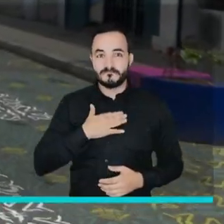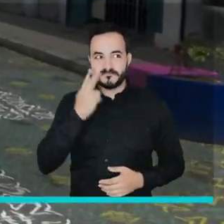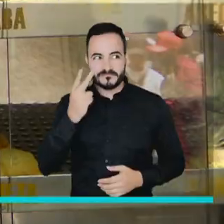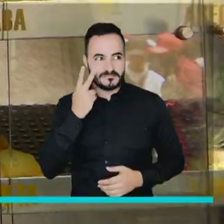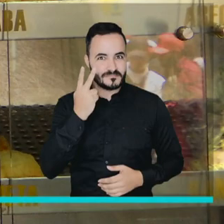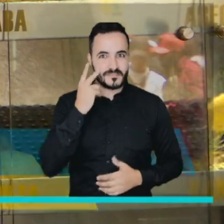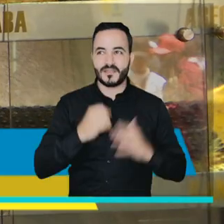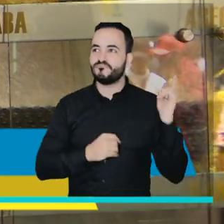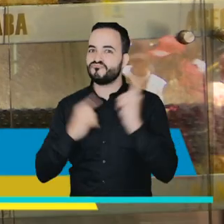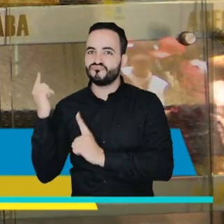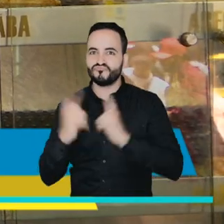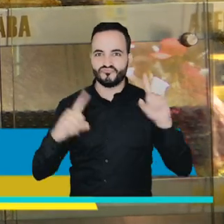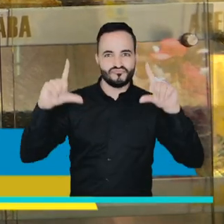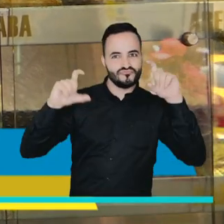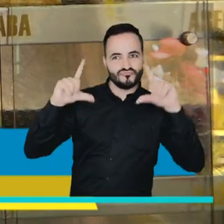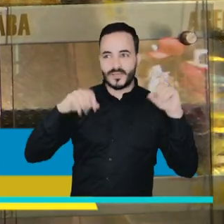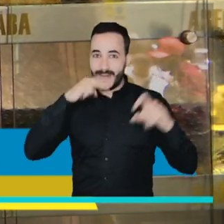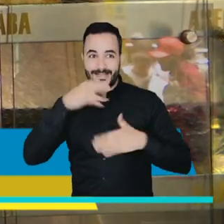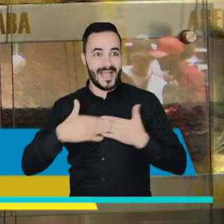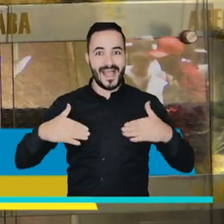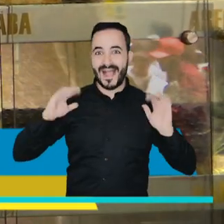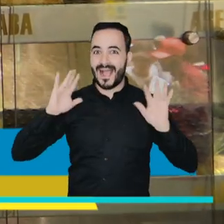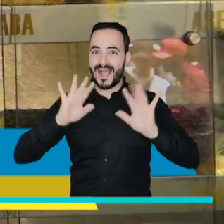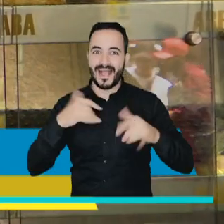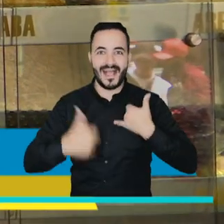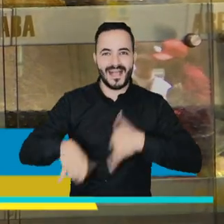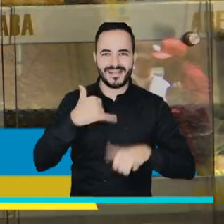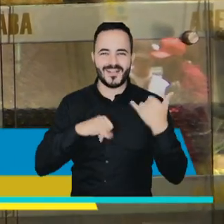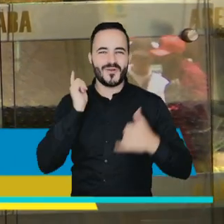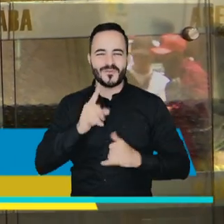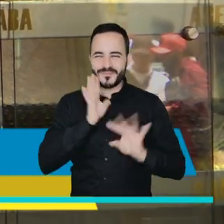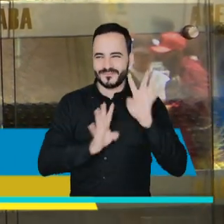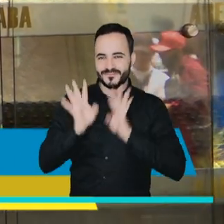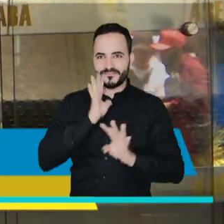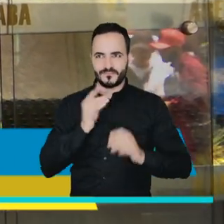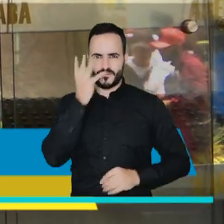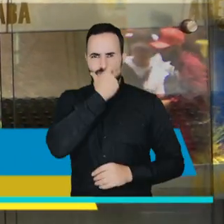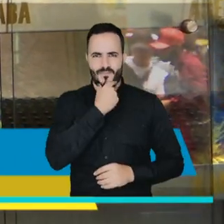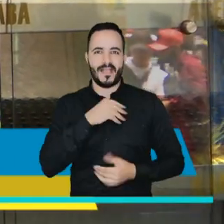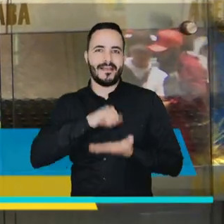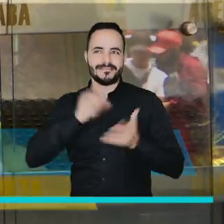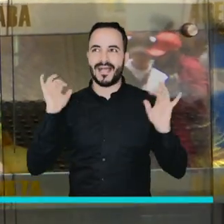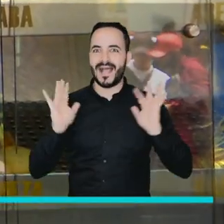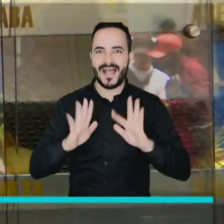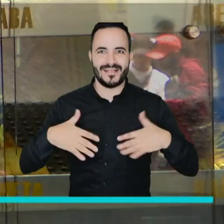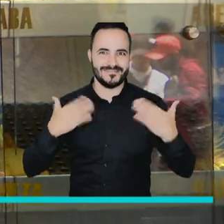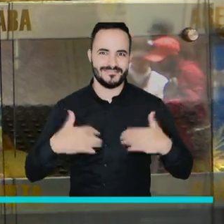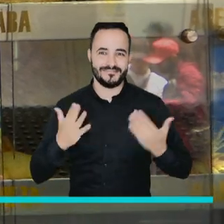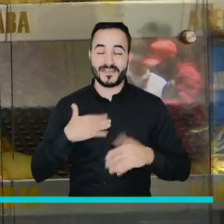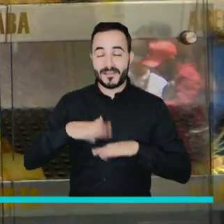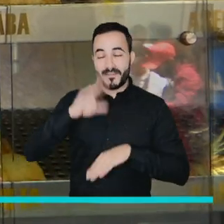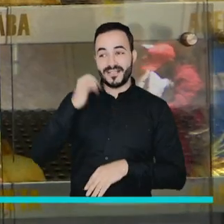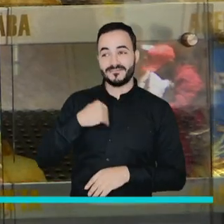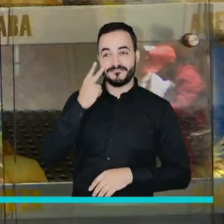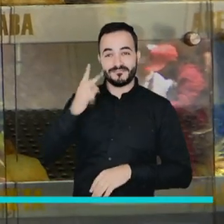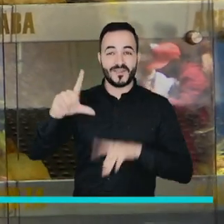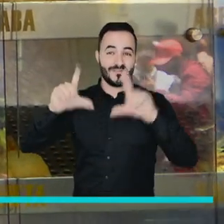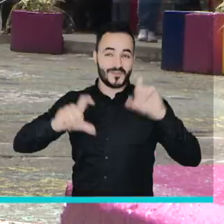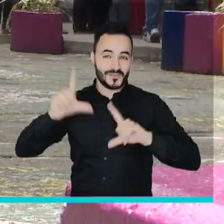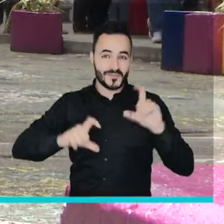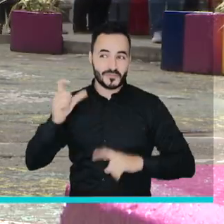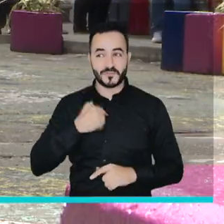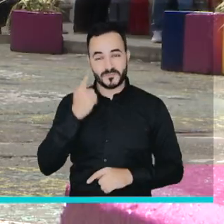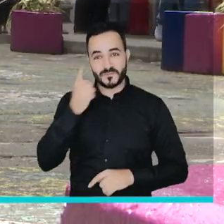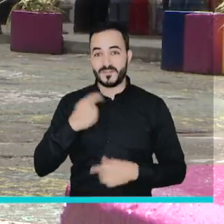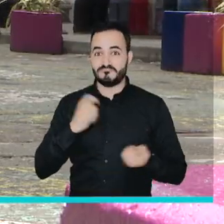Pasan por acá muchas turitas, se ponen a tomarse fotos, los niños se emocionan con la decoración que pusieron. Siempre andan